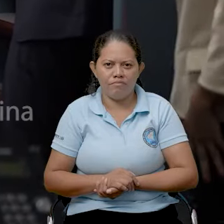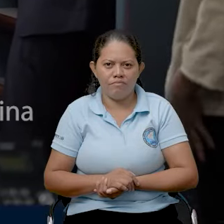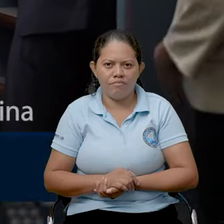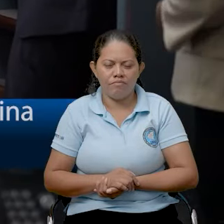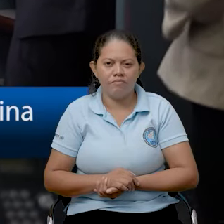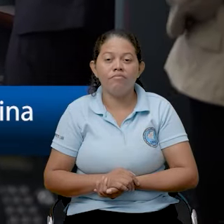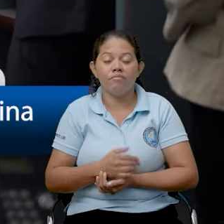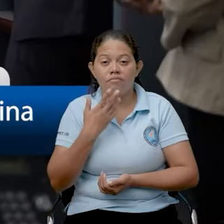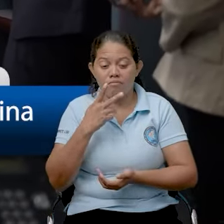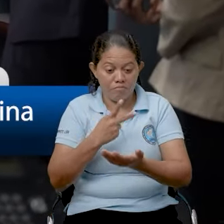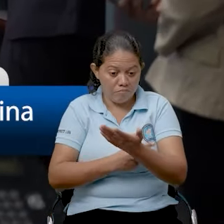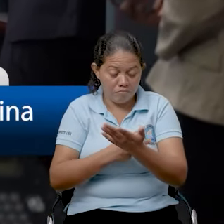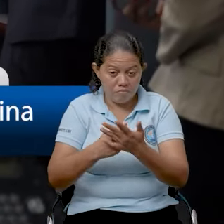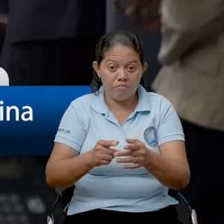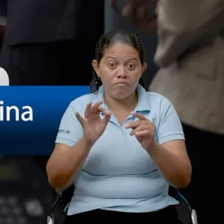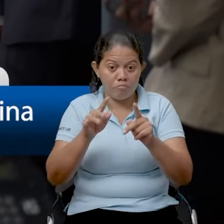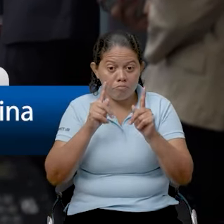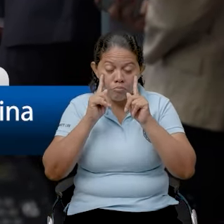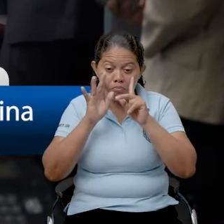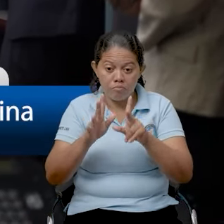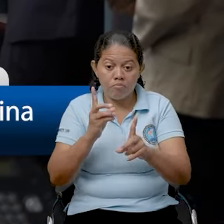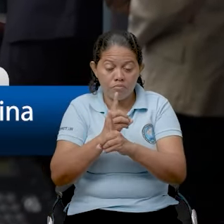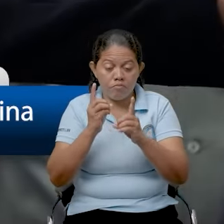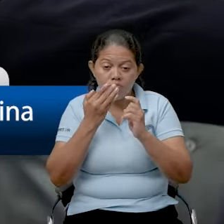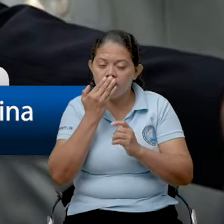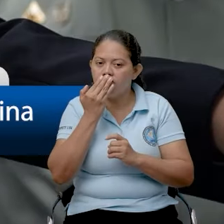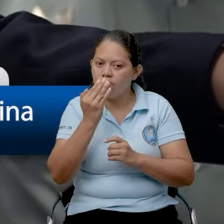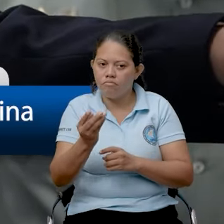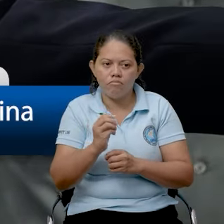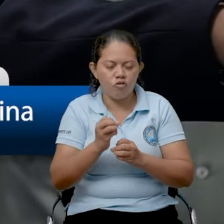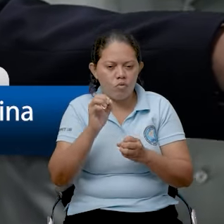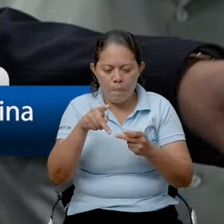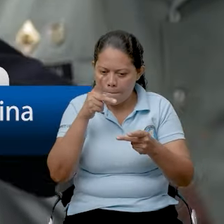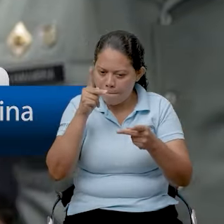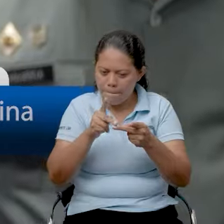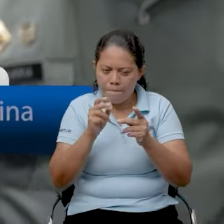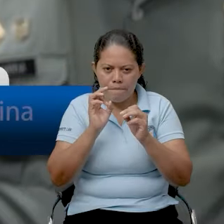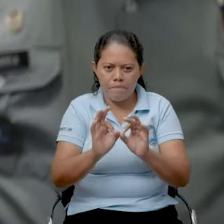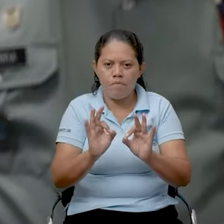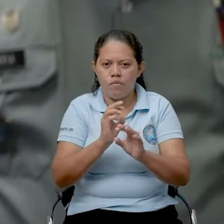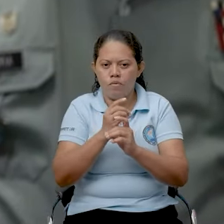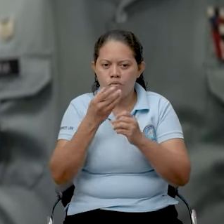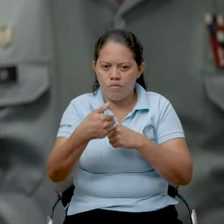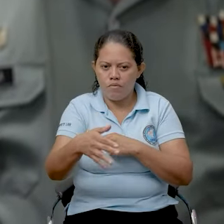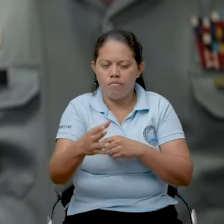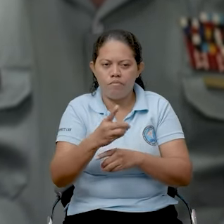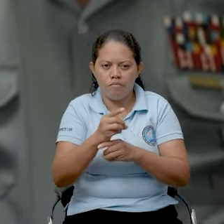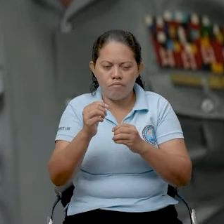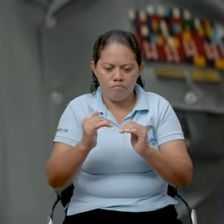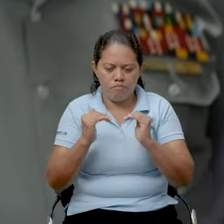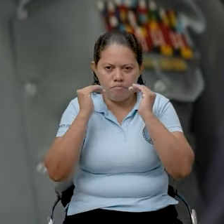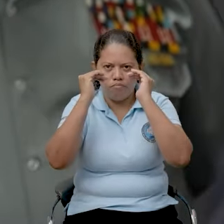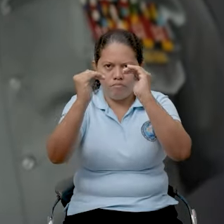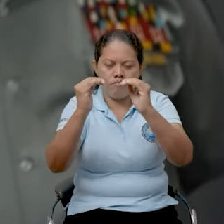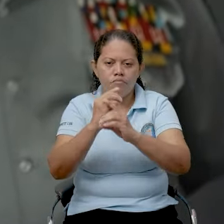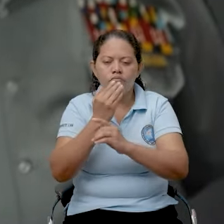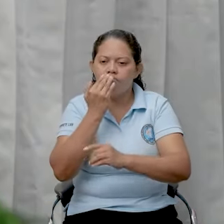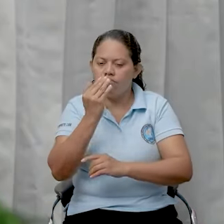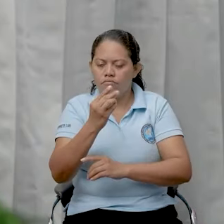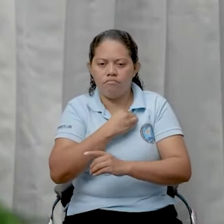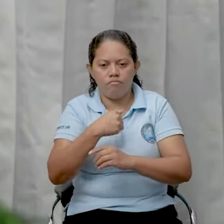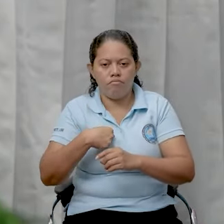su plan de protección y prevención es poner a la población en la más alta prioridad,